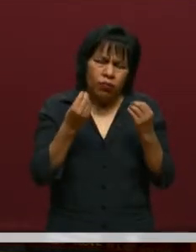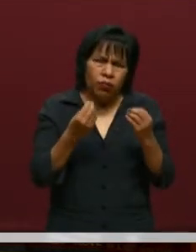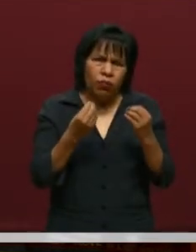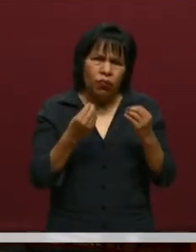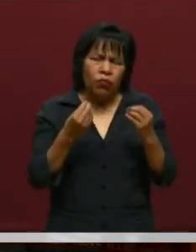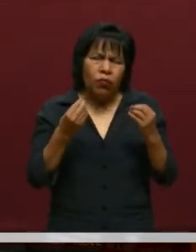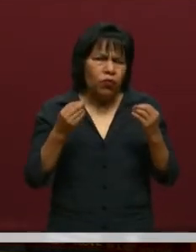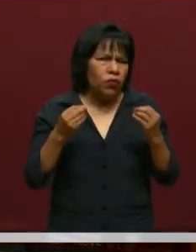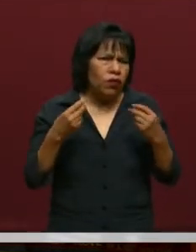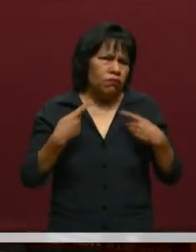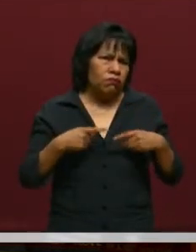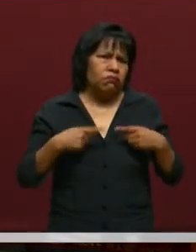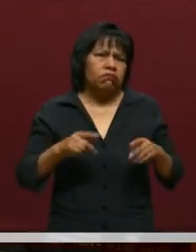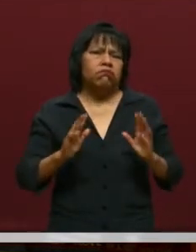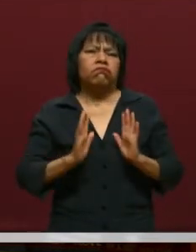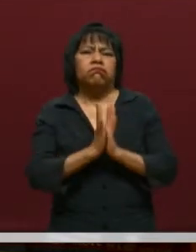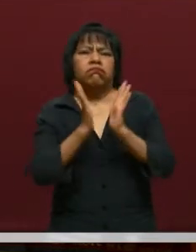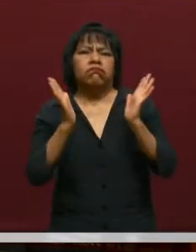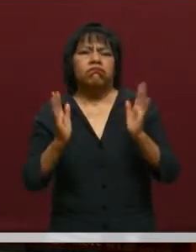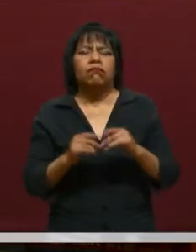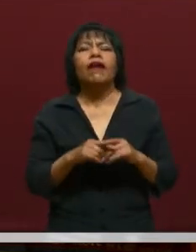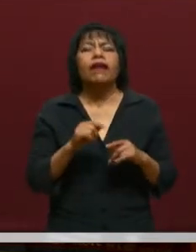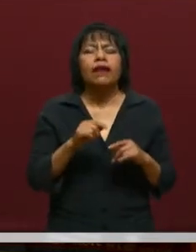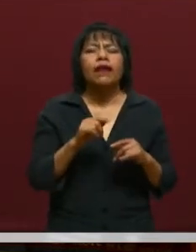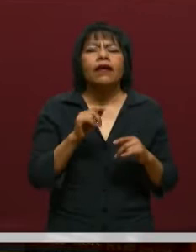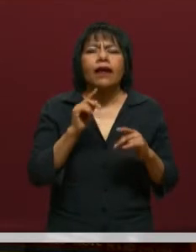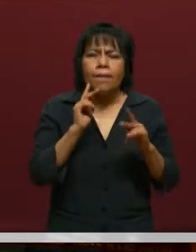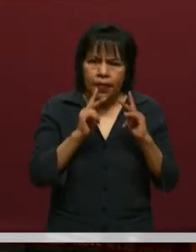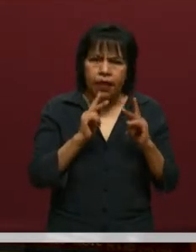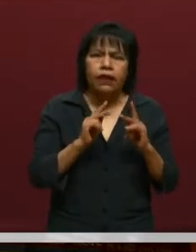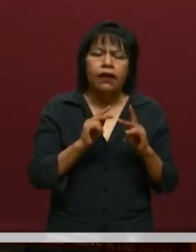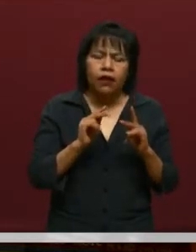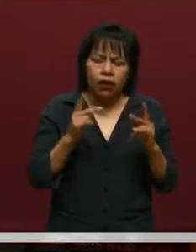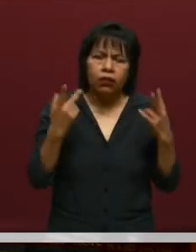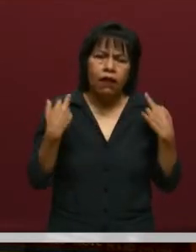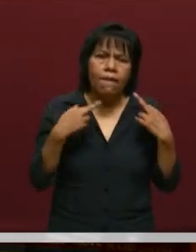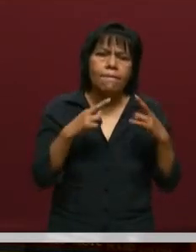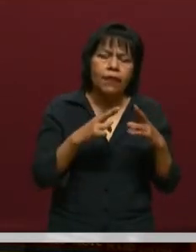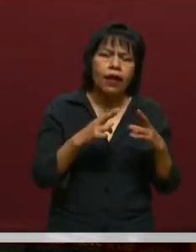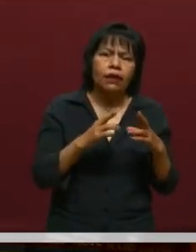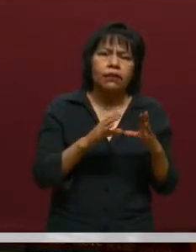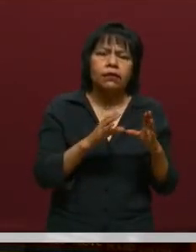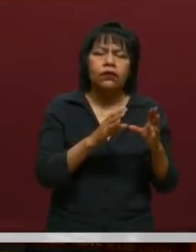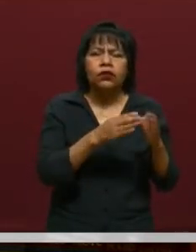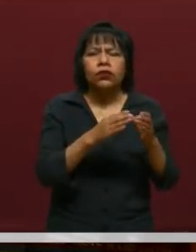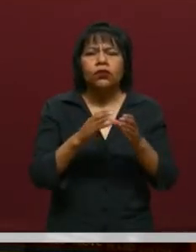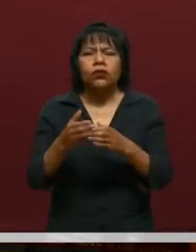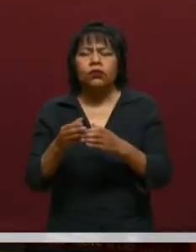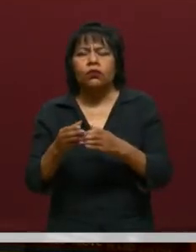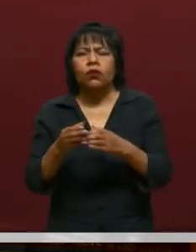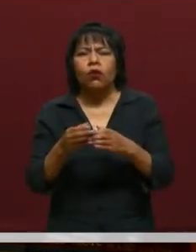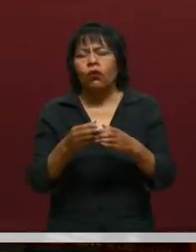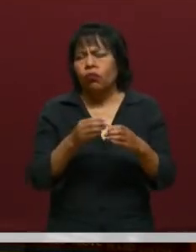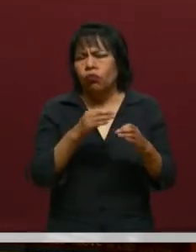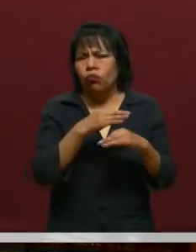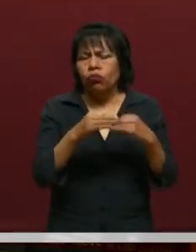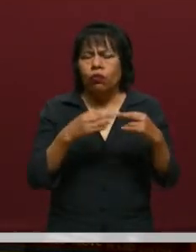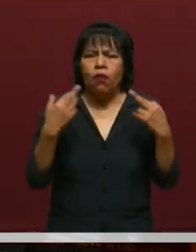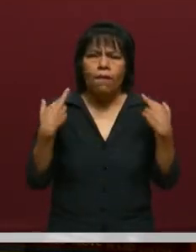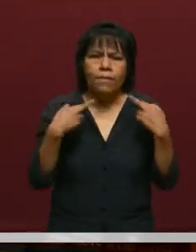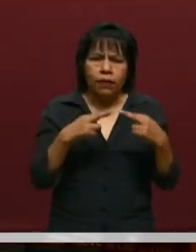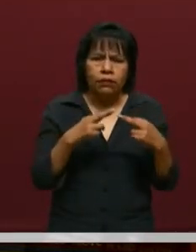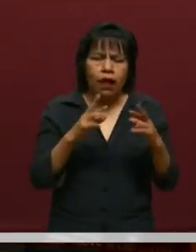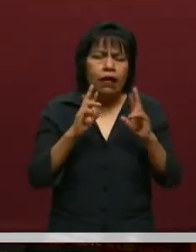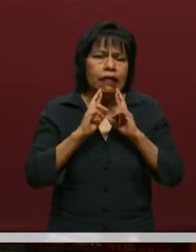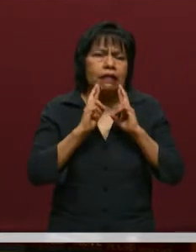participantes, y hablando precisamente de cuerpos académicos, que son el conjunto de profesores que se